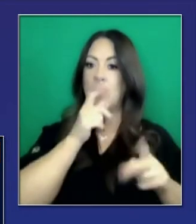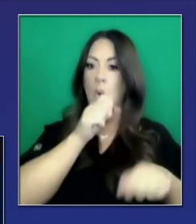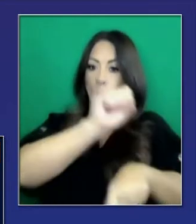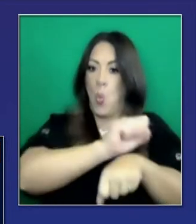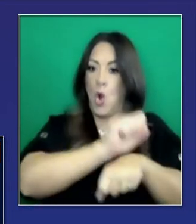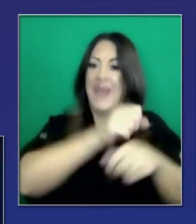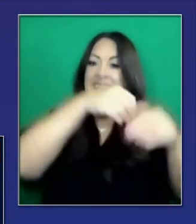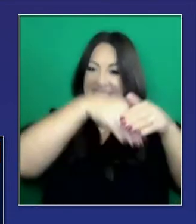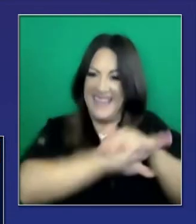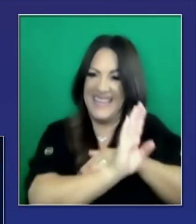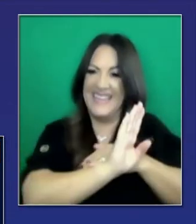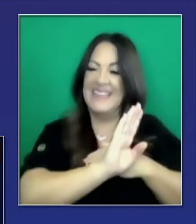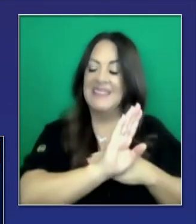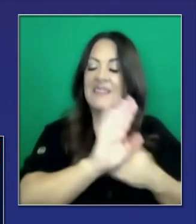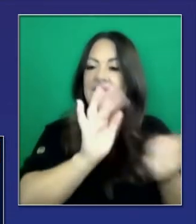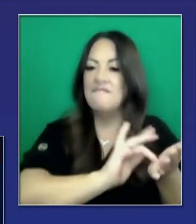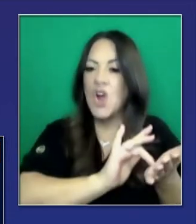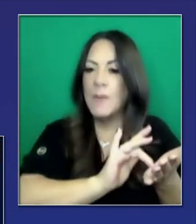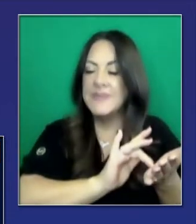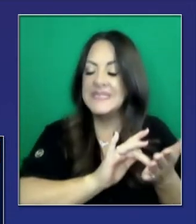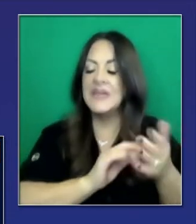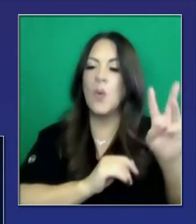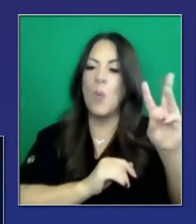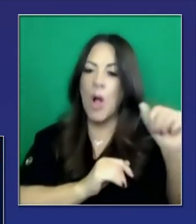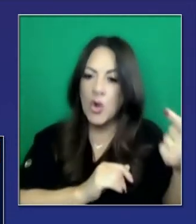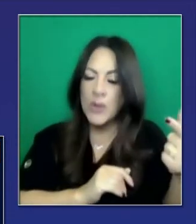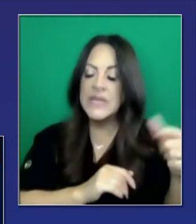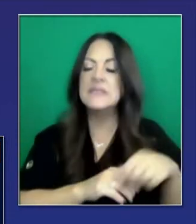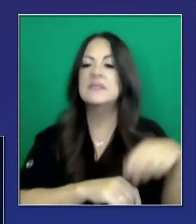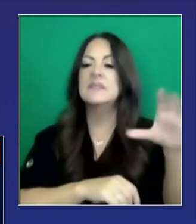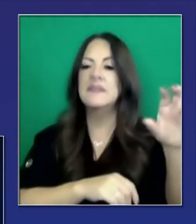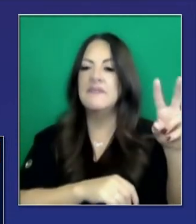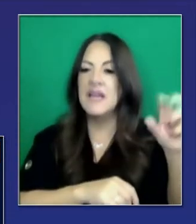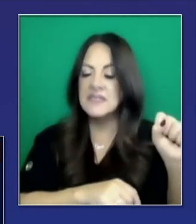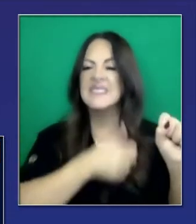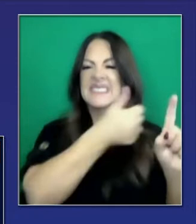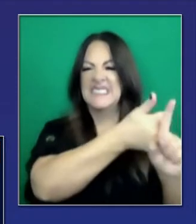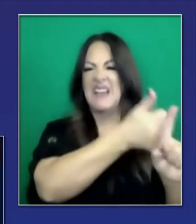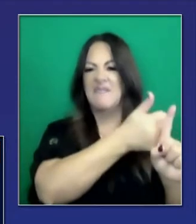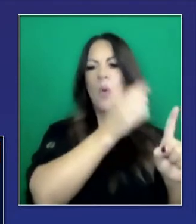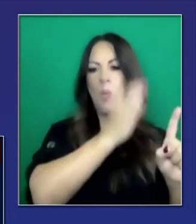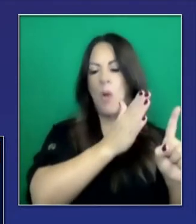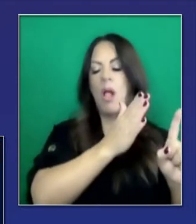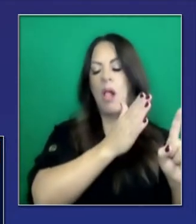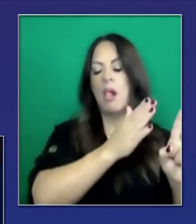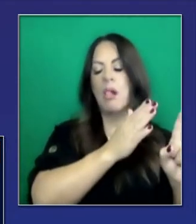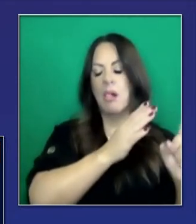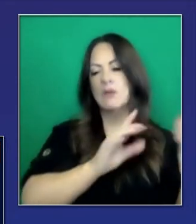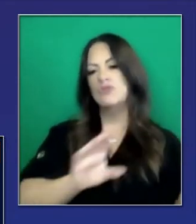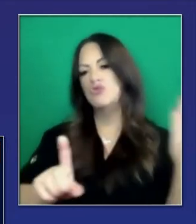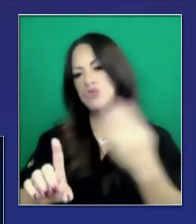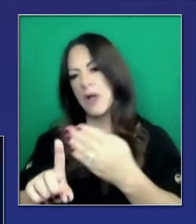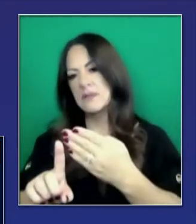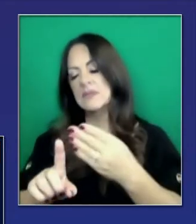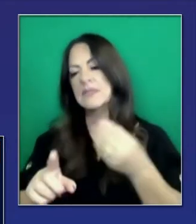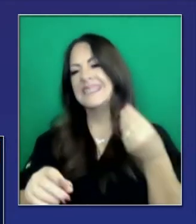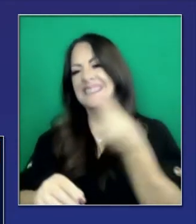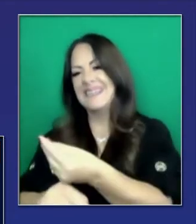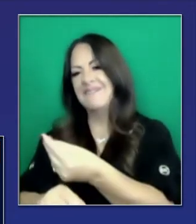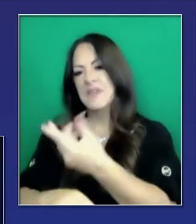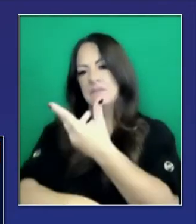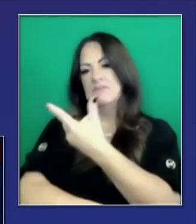Farmacéuticos, técnicos, enfermeras, ellos están coordinando y preparando